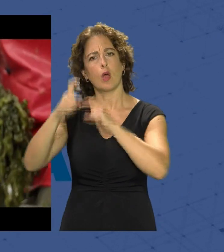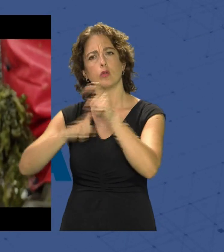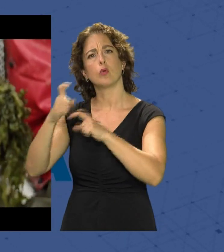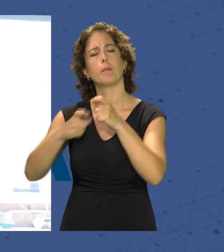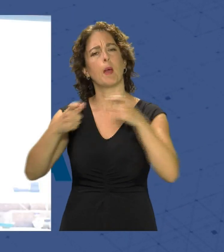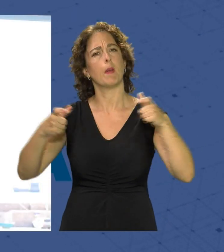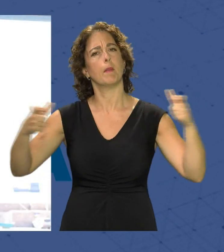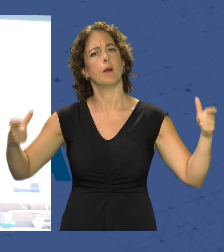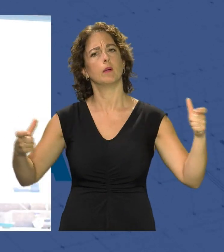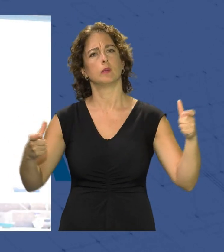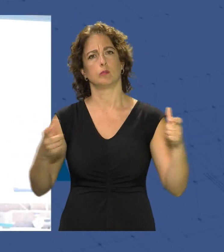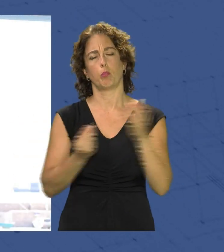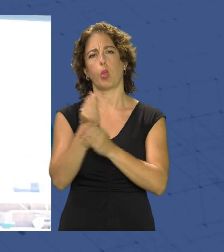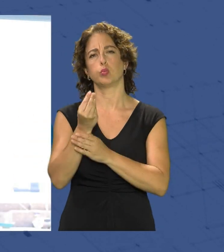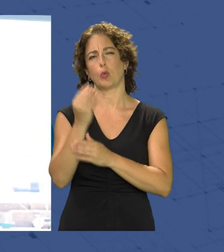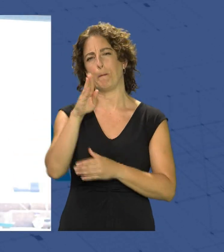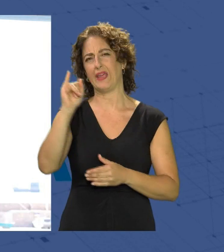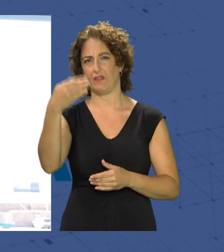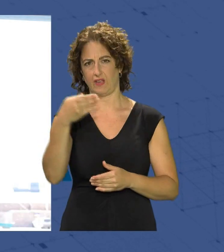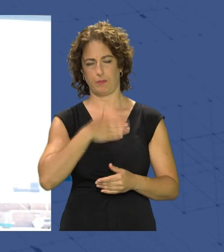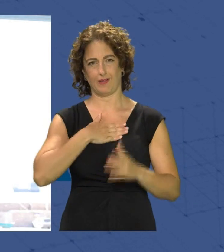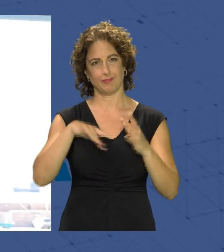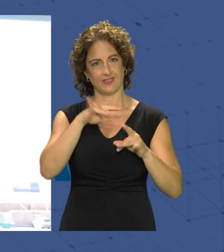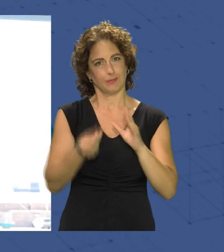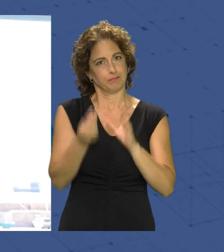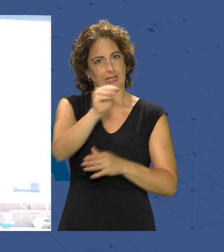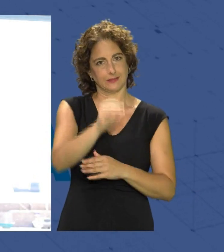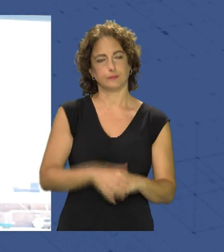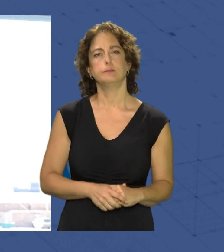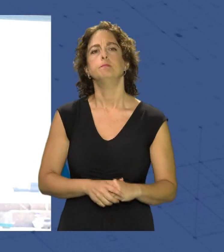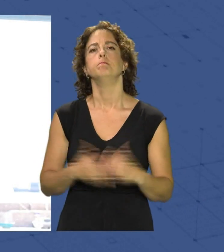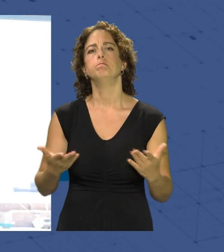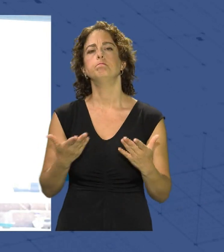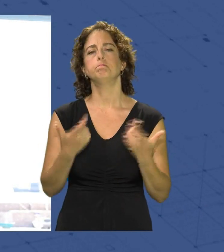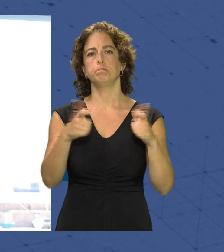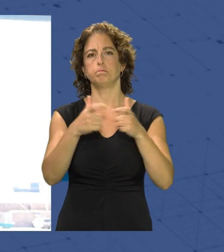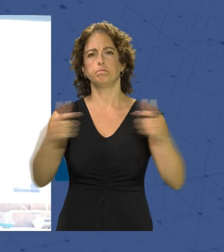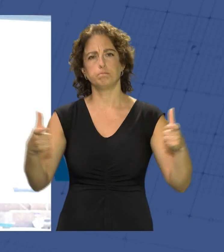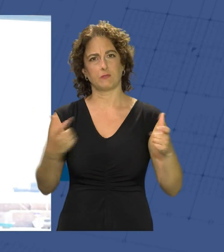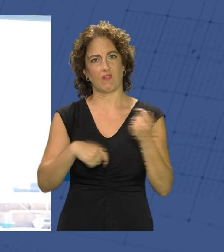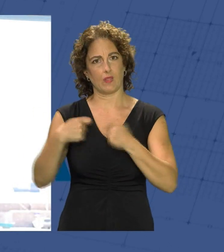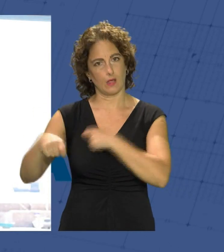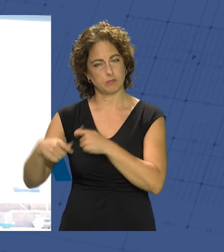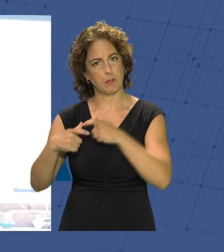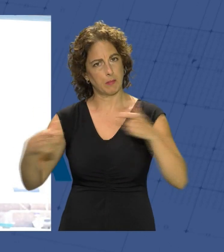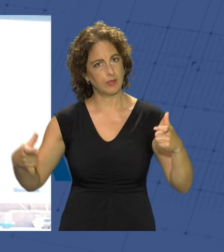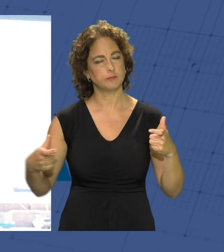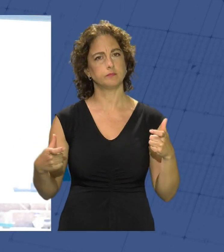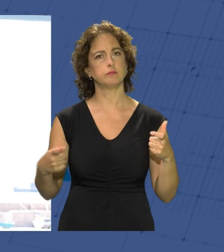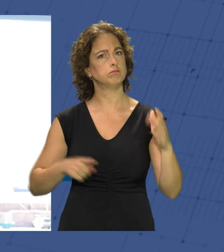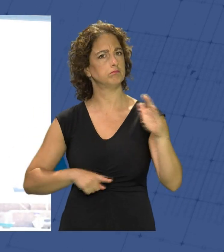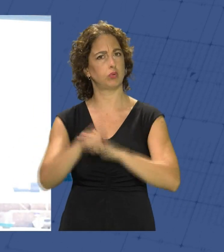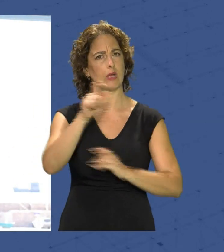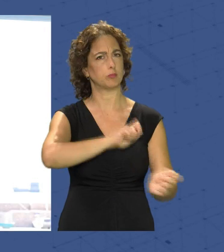sumando al Producto Interior Bruto de nuestra tierra Un sector que crece en venta y que ha disparado sus